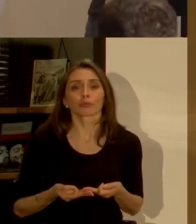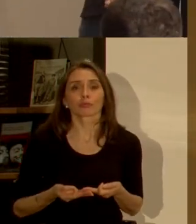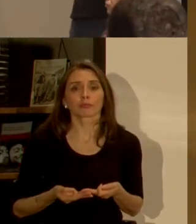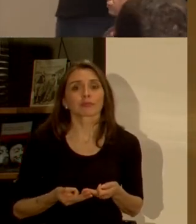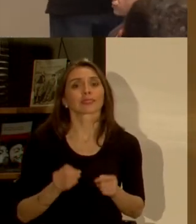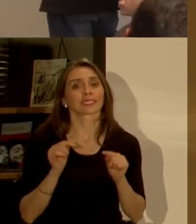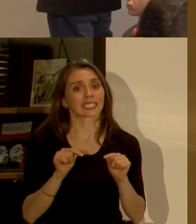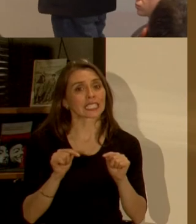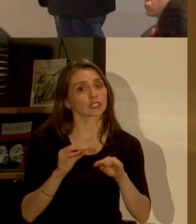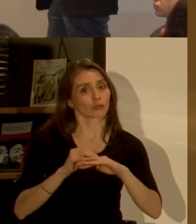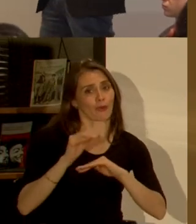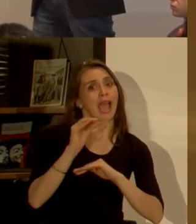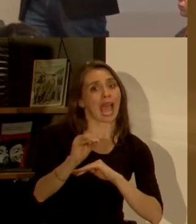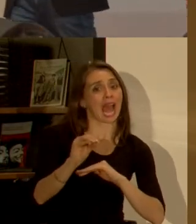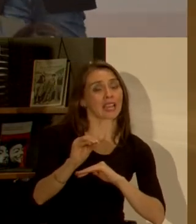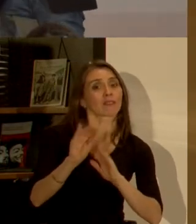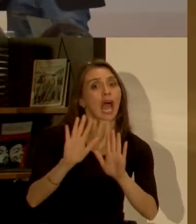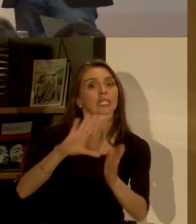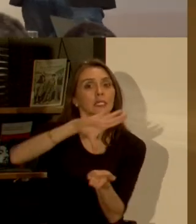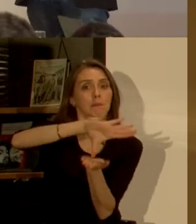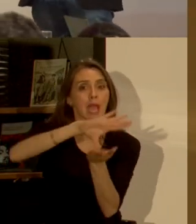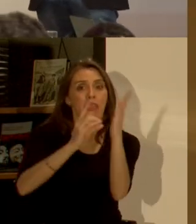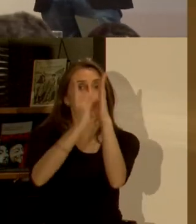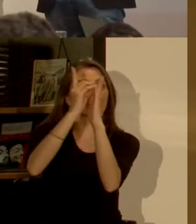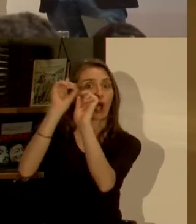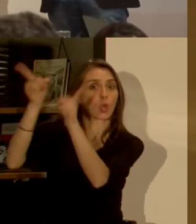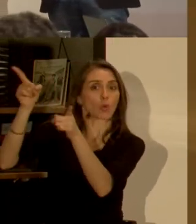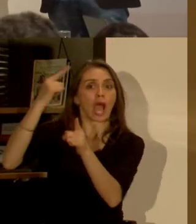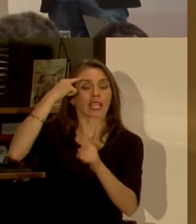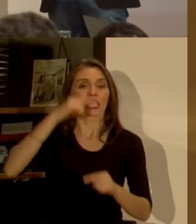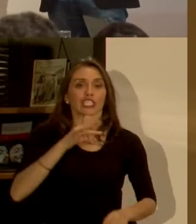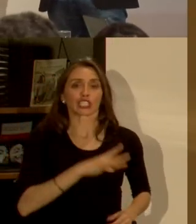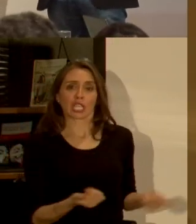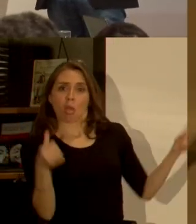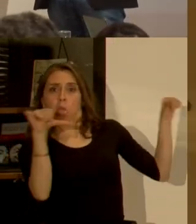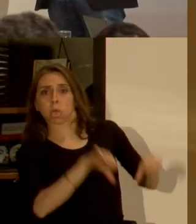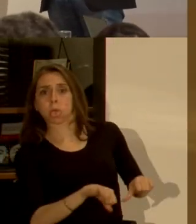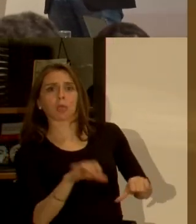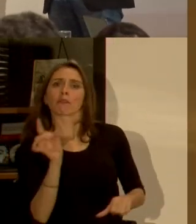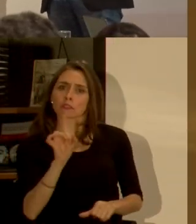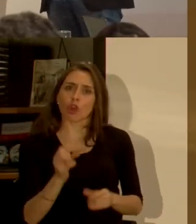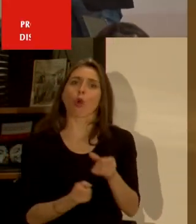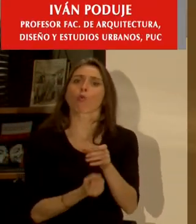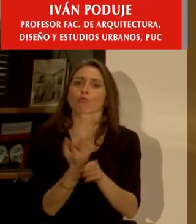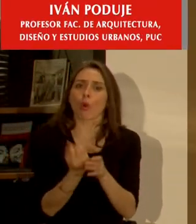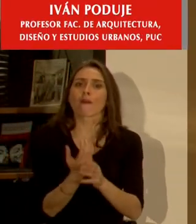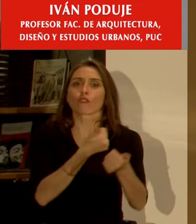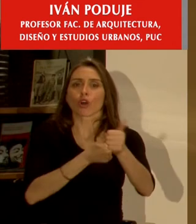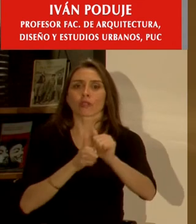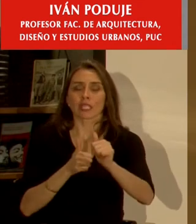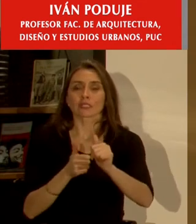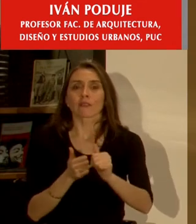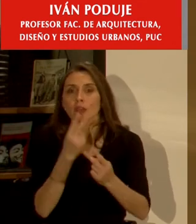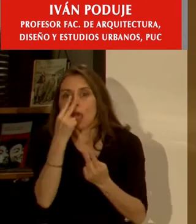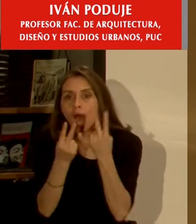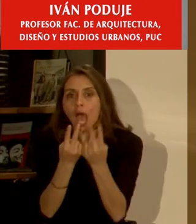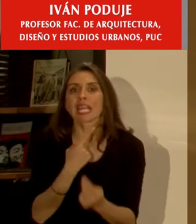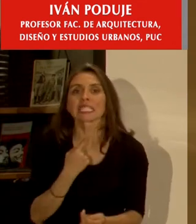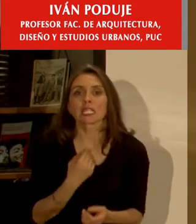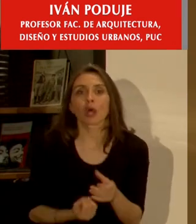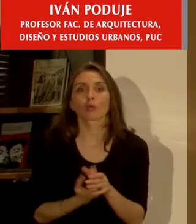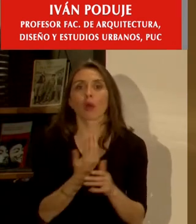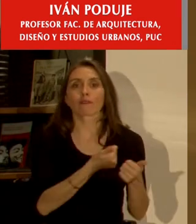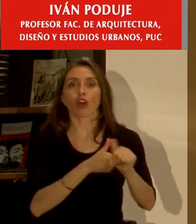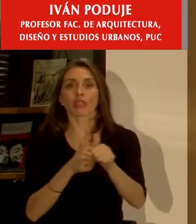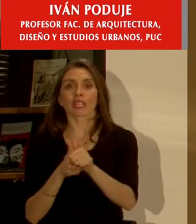esta es una alerta justificada propia de un país desarrollado no estamos en el suelo como dije tenemos nuevos desafíos y es lo interesante entender esos nuevos